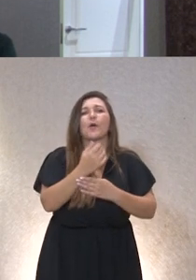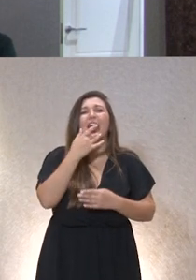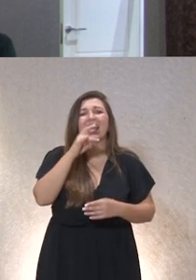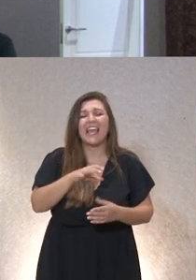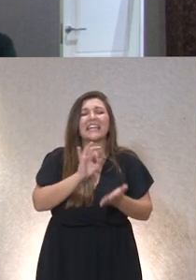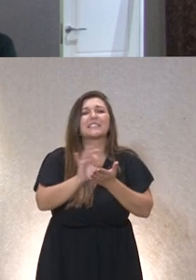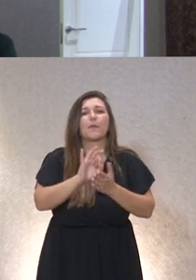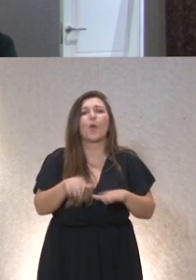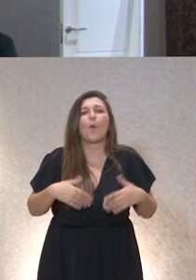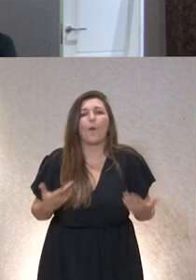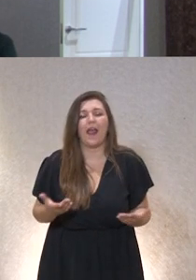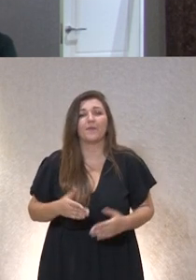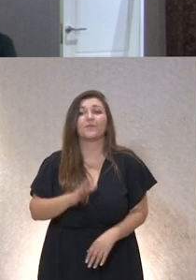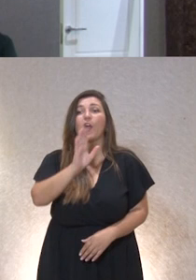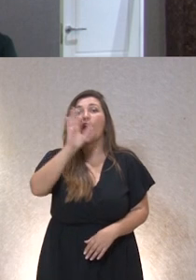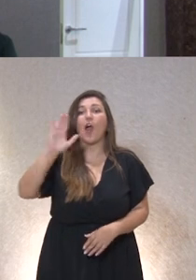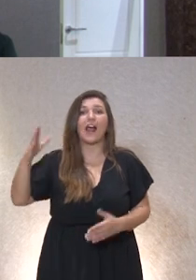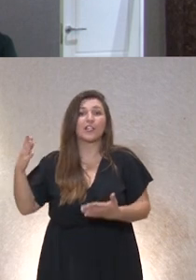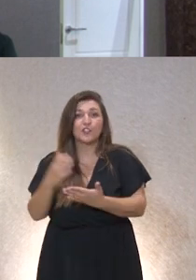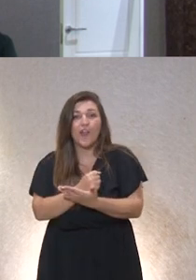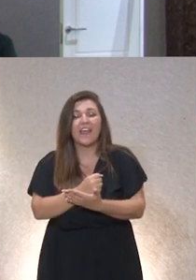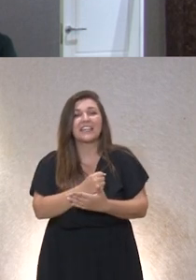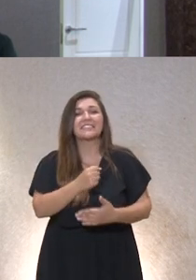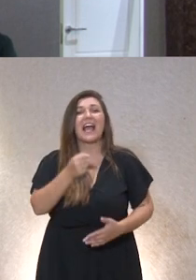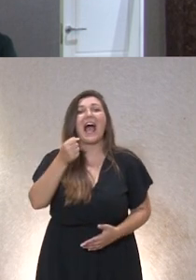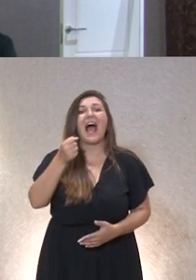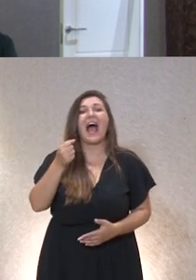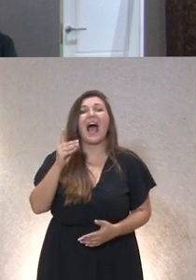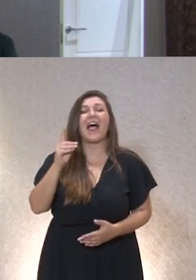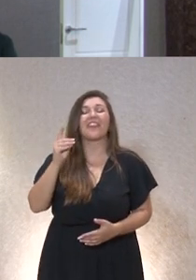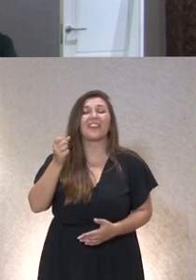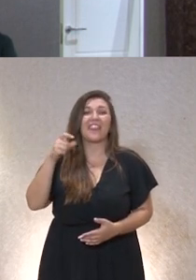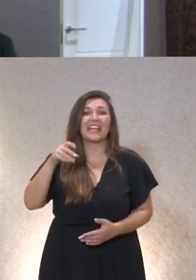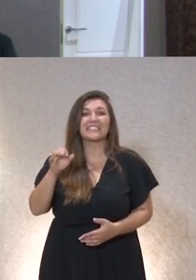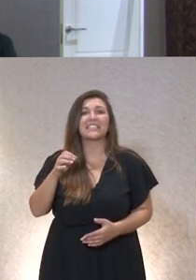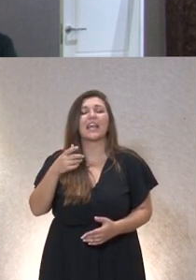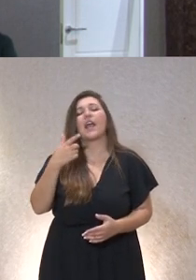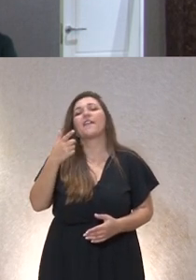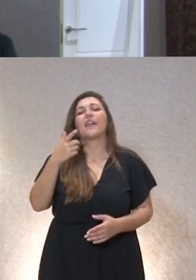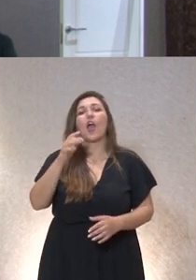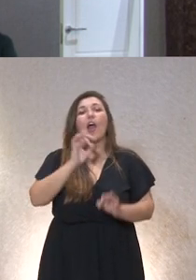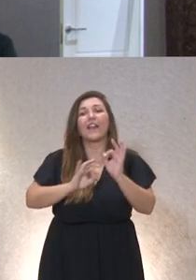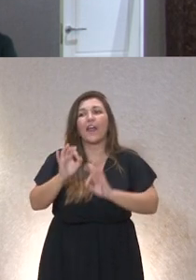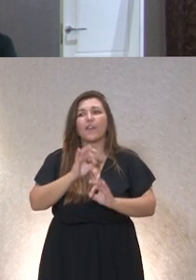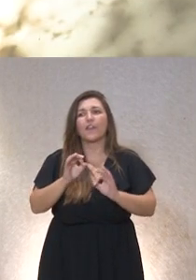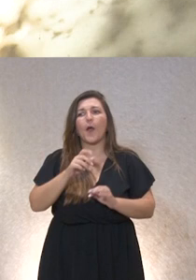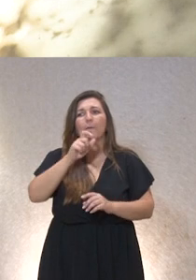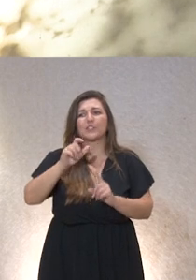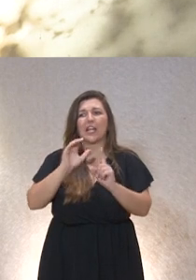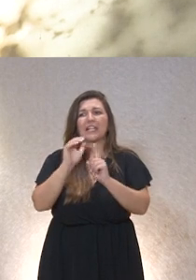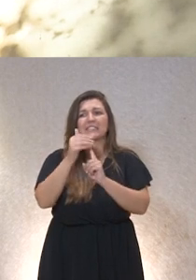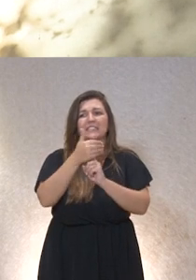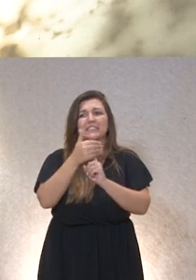presta Hola a todos Adansi es una organización de personas con TEA y sus familiares que